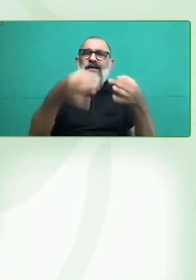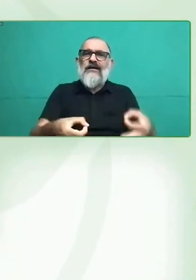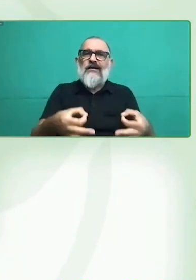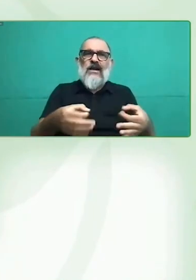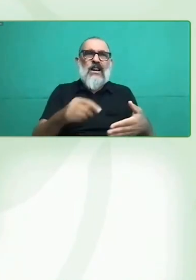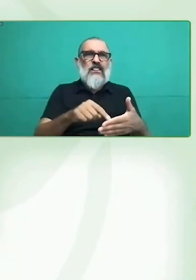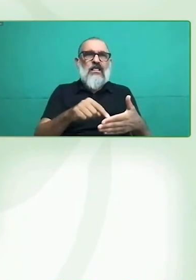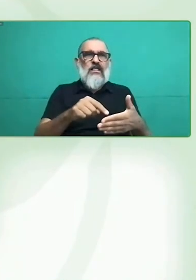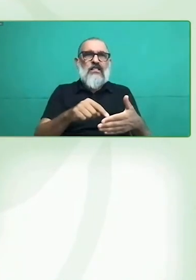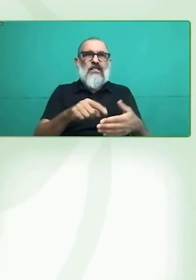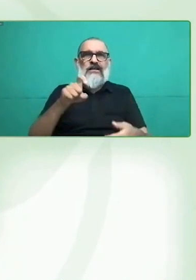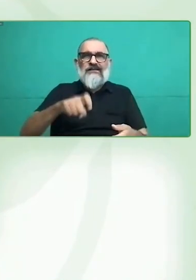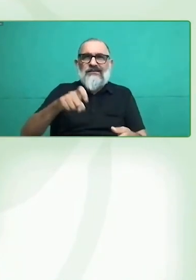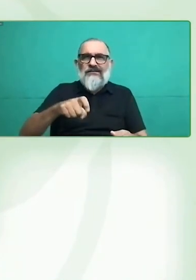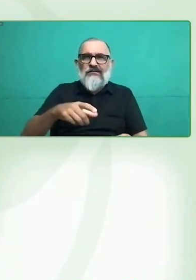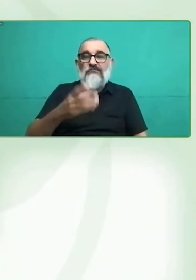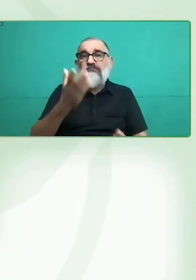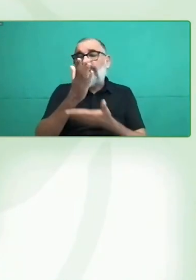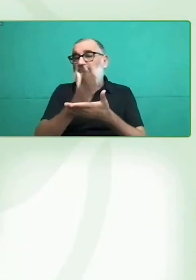No recuerdo bien, digamos,